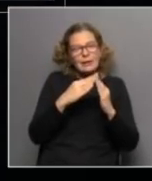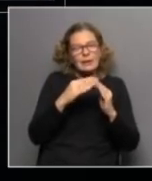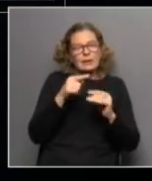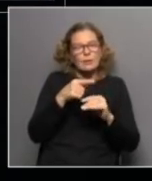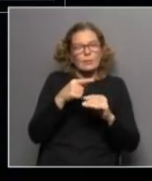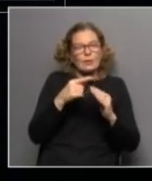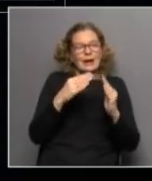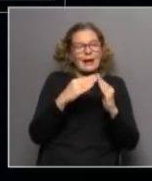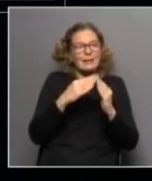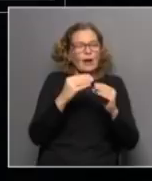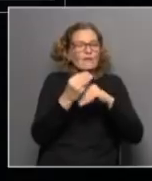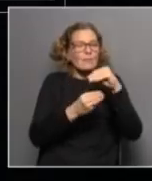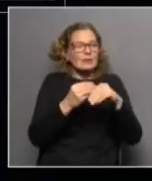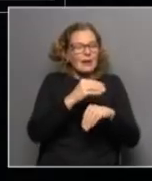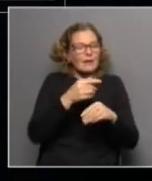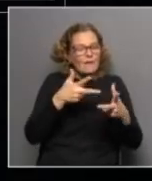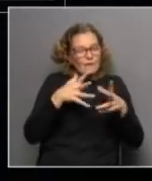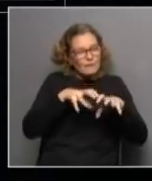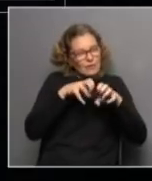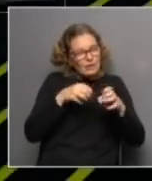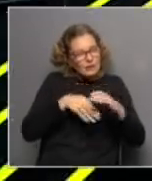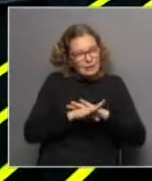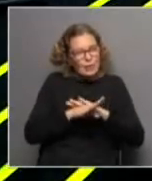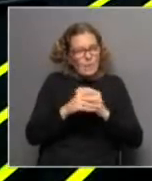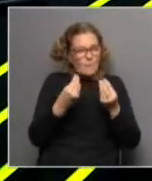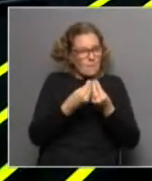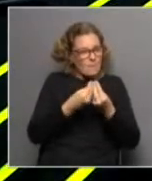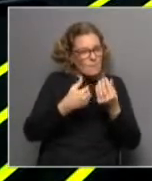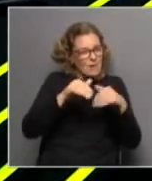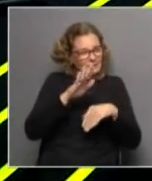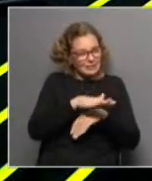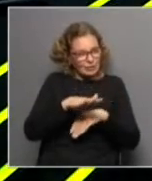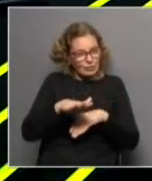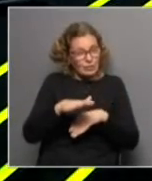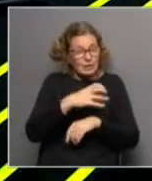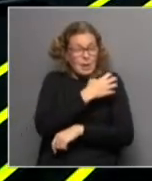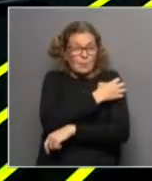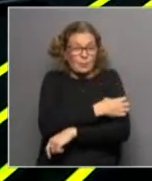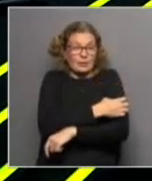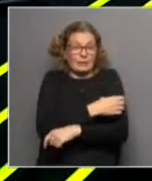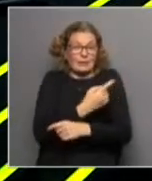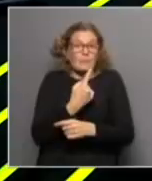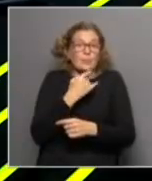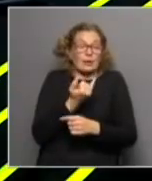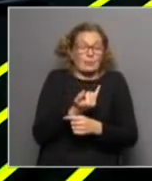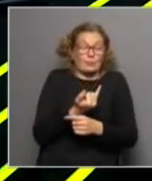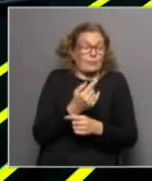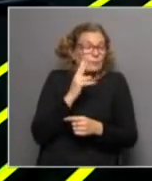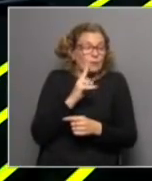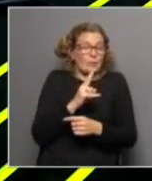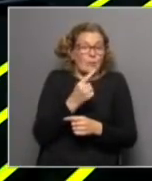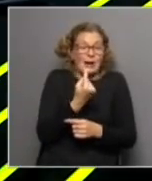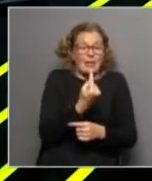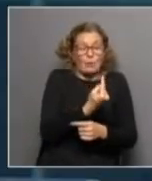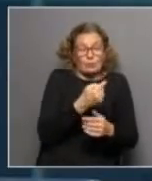que los hogares sin niños, generalmente. Entonces, como la pobreza se mide a nivel del hogar, en términos per cápita, es decir, en términos de por